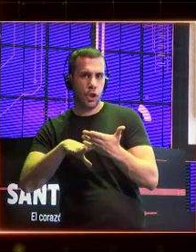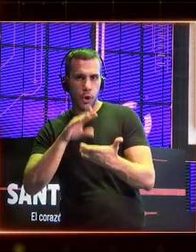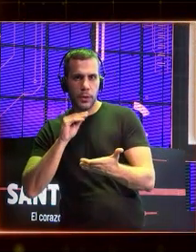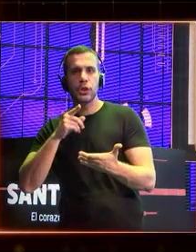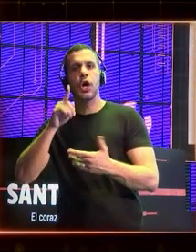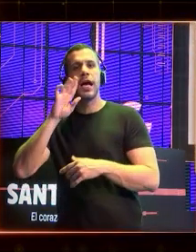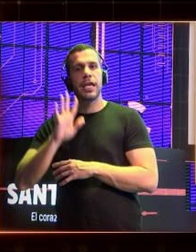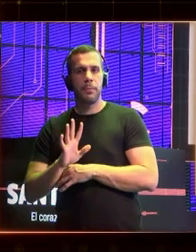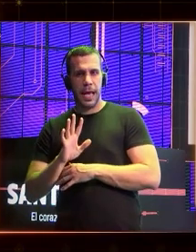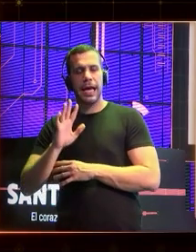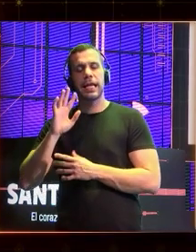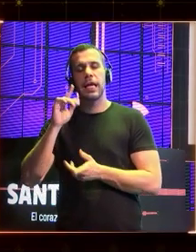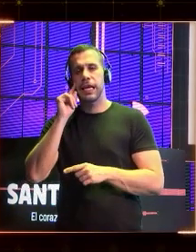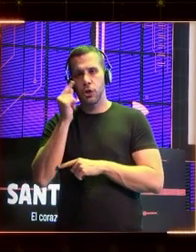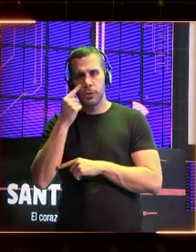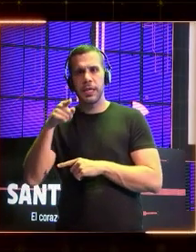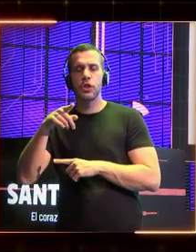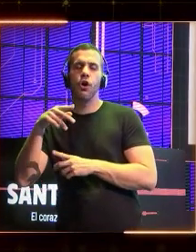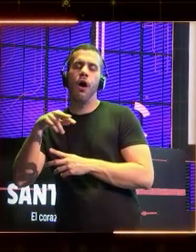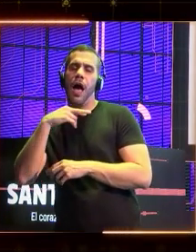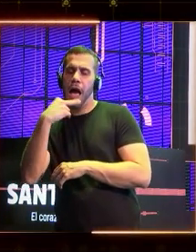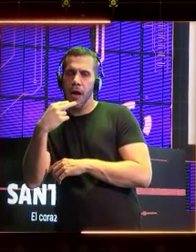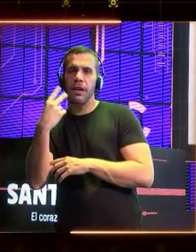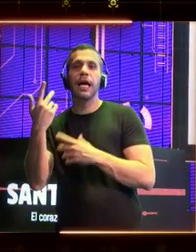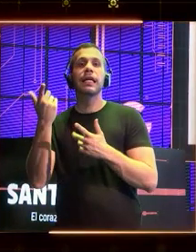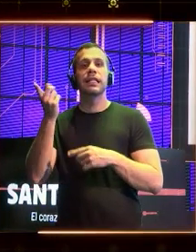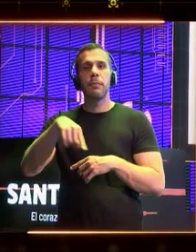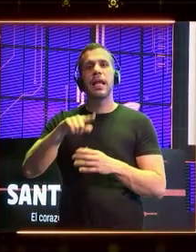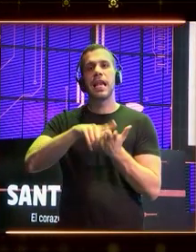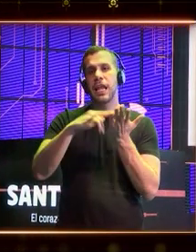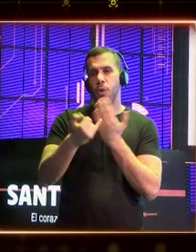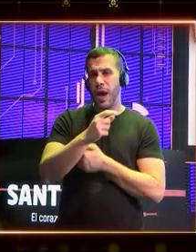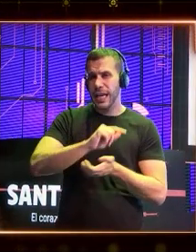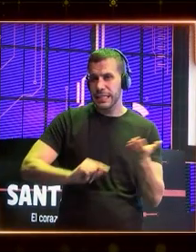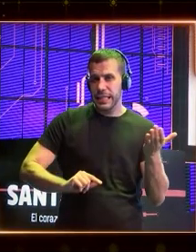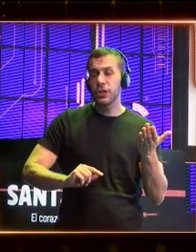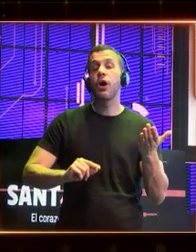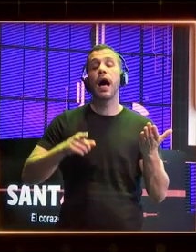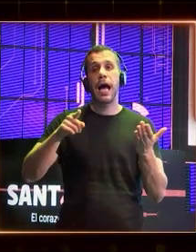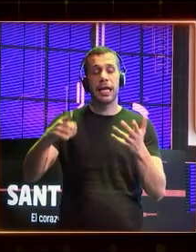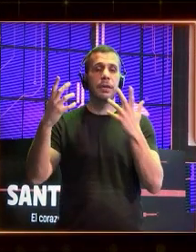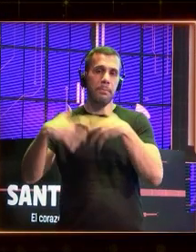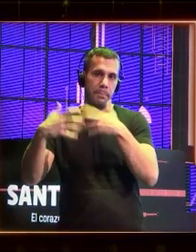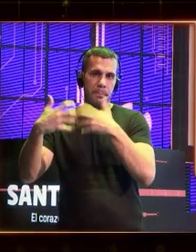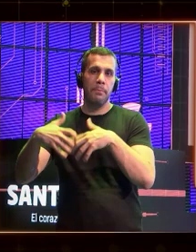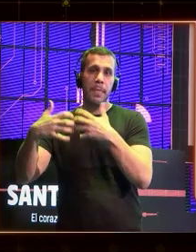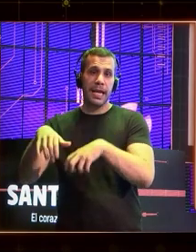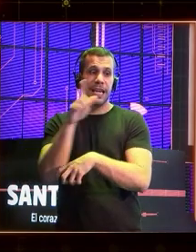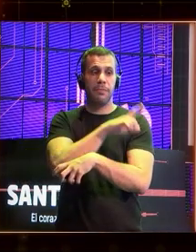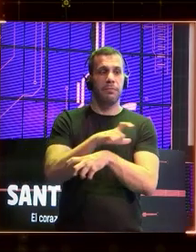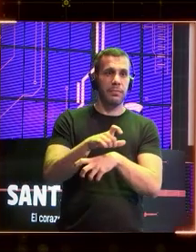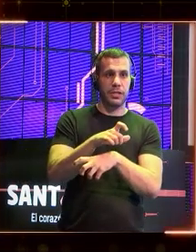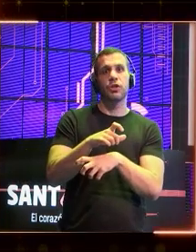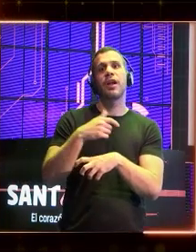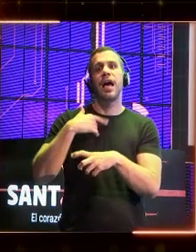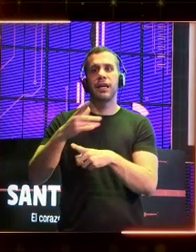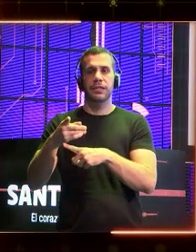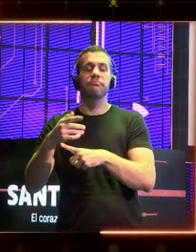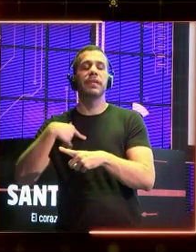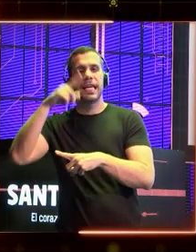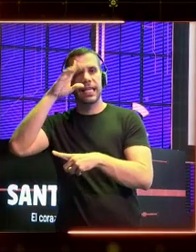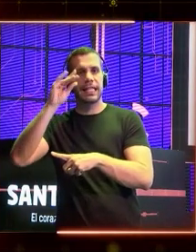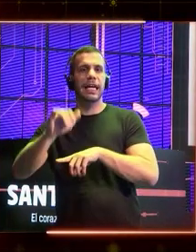de reconocción de imagen, de reconocción de habla y de reconocción del lenguaje escrito, ya las máquinas son más inteligentes que los seres humanos. De hecho, se les ha pasado